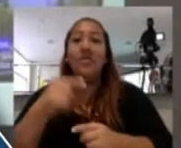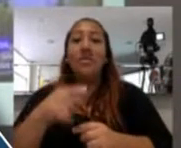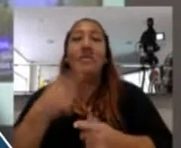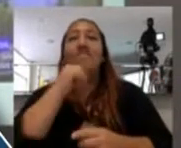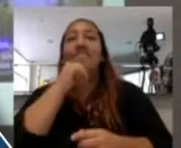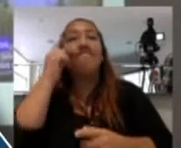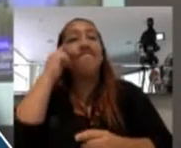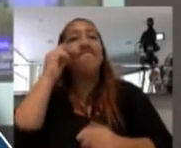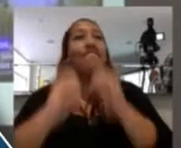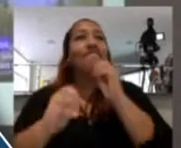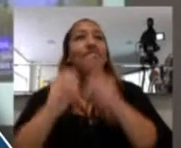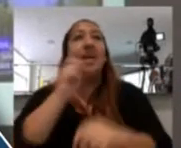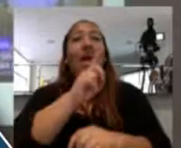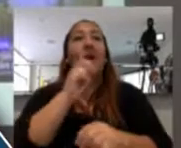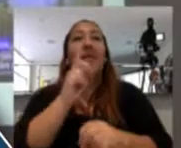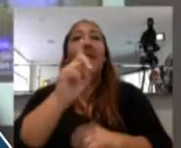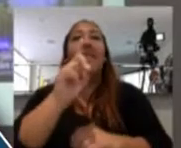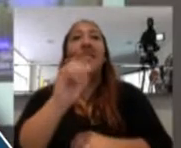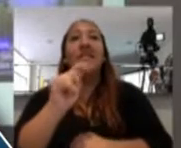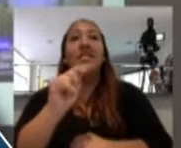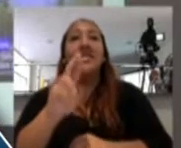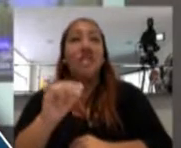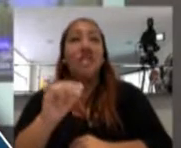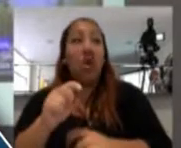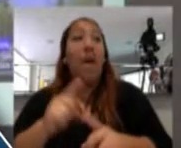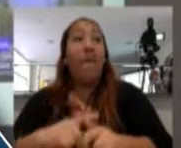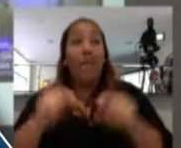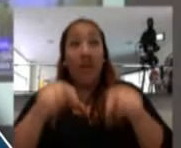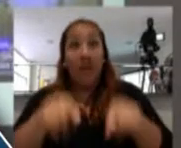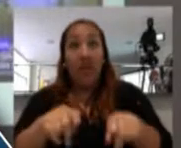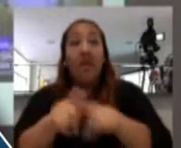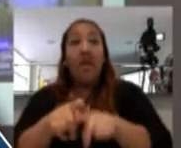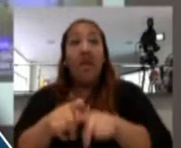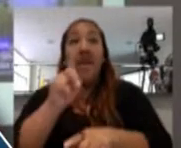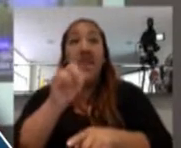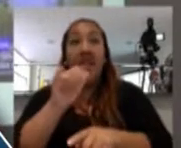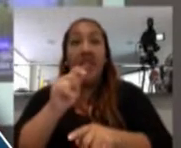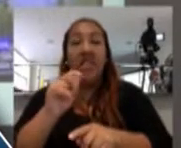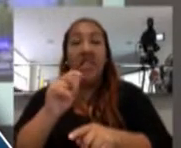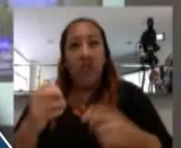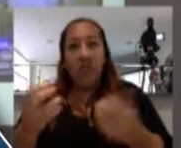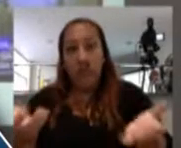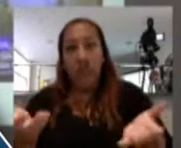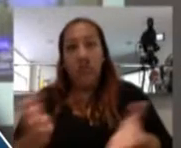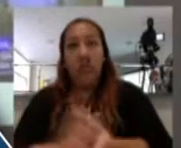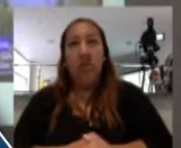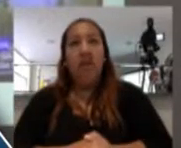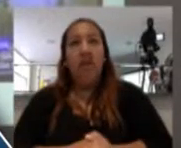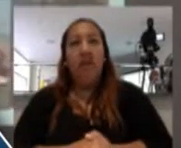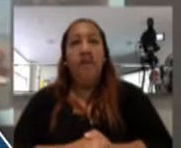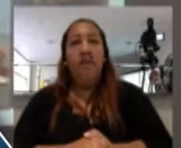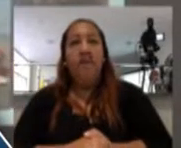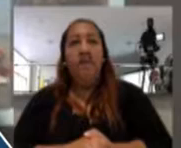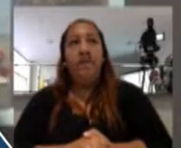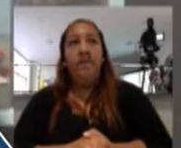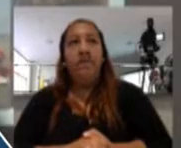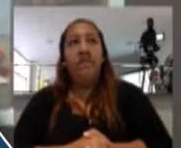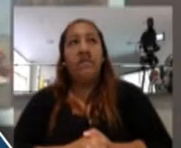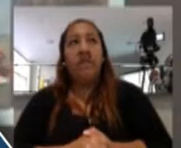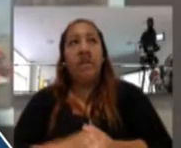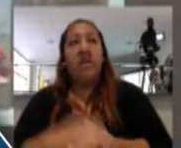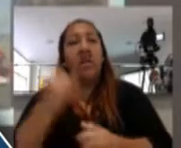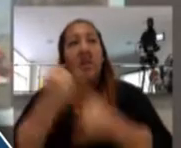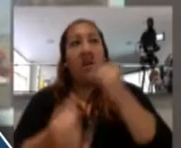solución distrital, pero también es aplicable al tema distrital, sin duda. El último